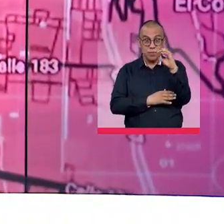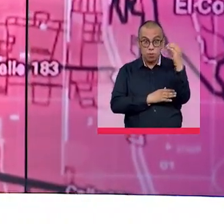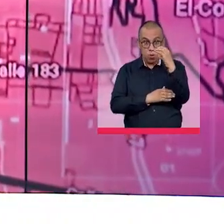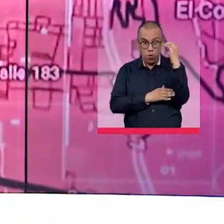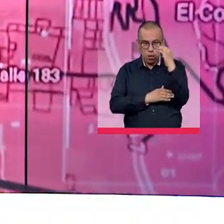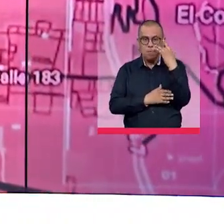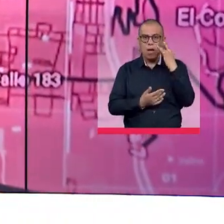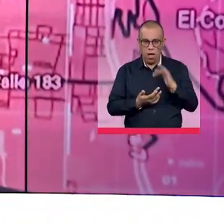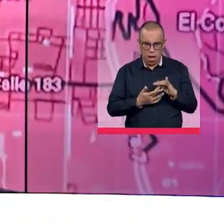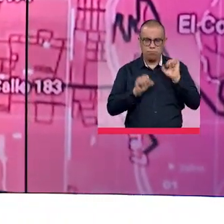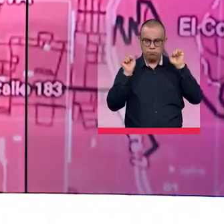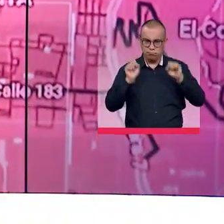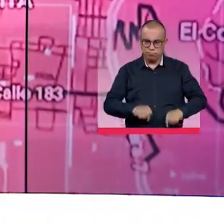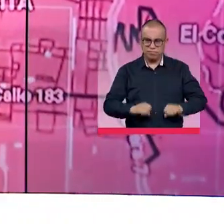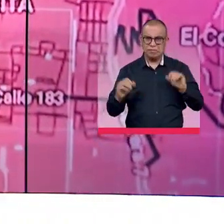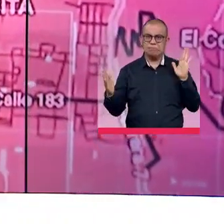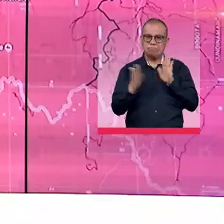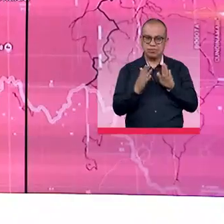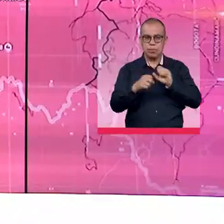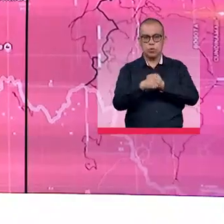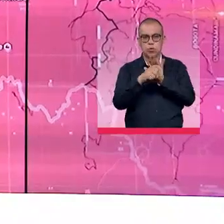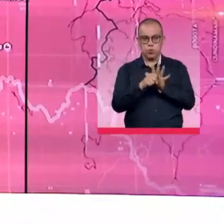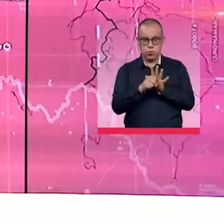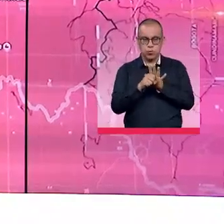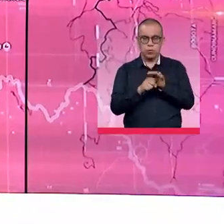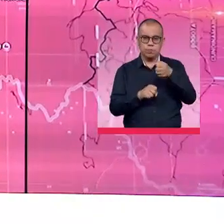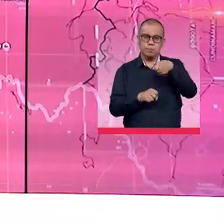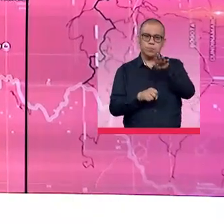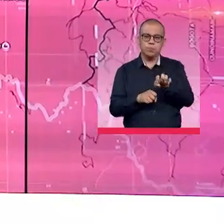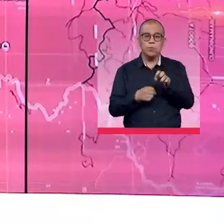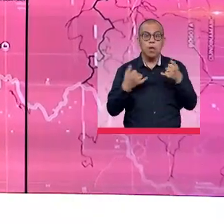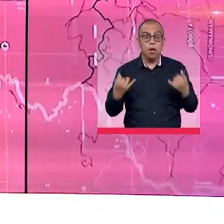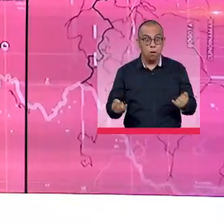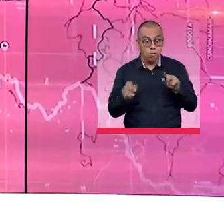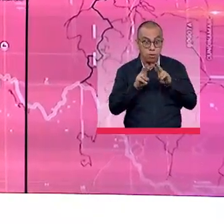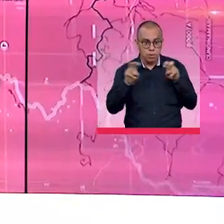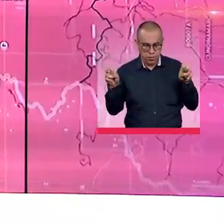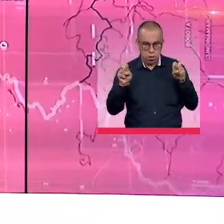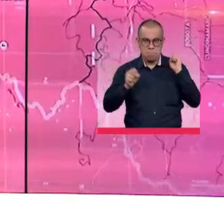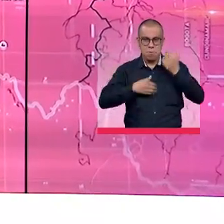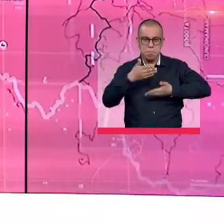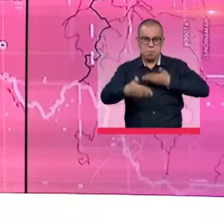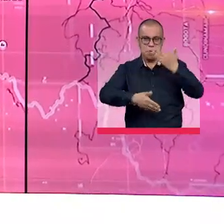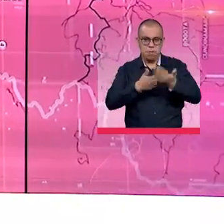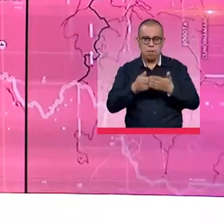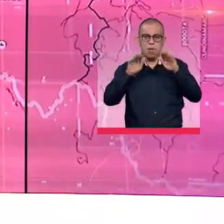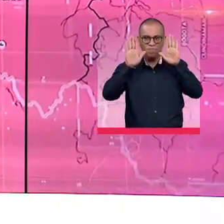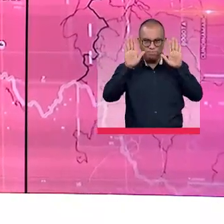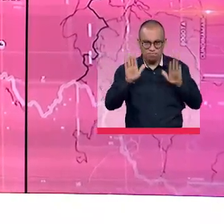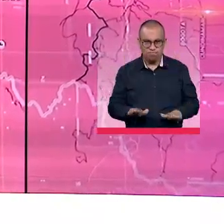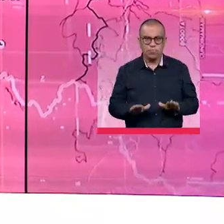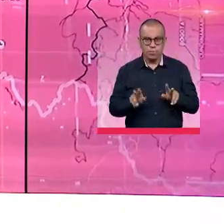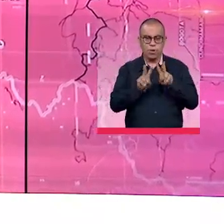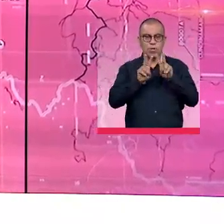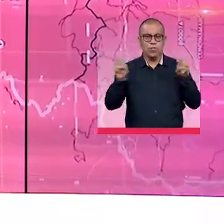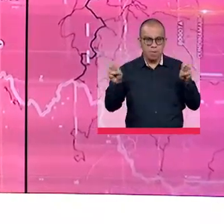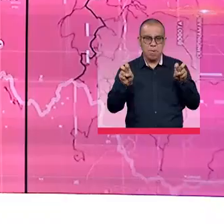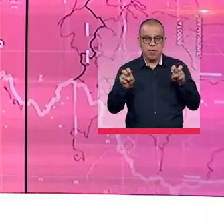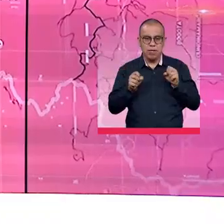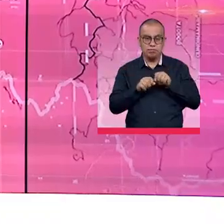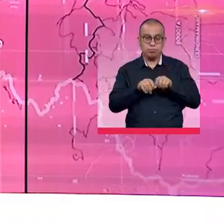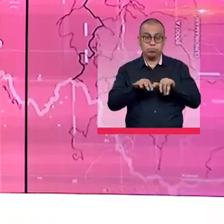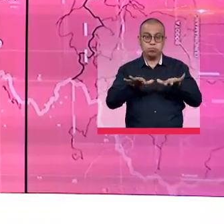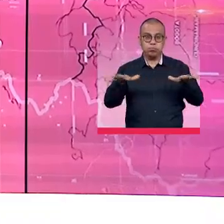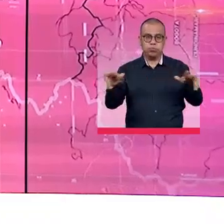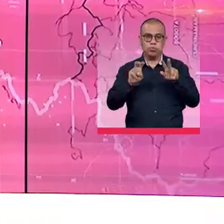estas capacidades de enfrentar el COVID-19 y que las decisiones tomadas han permitido frenar la velocidad del contagio del